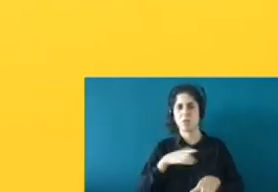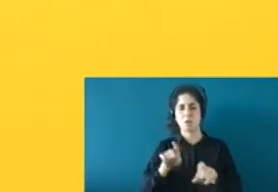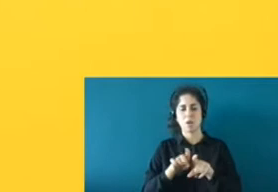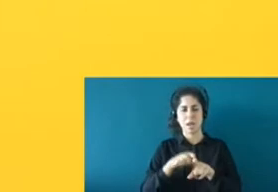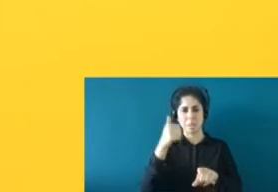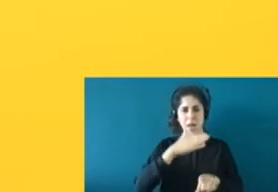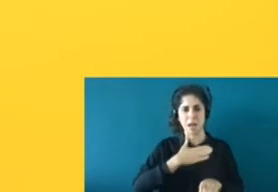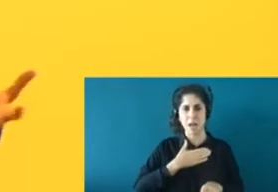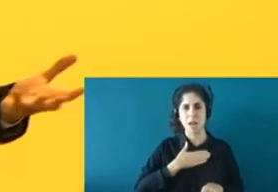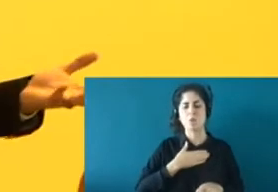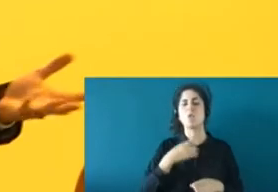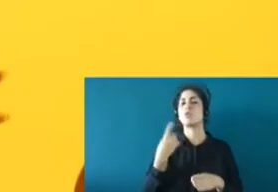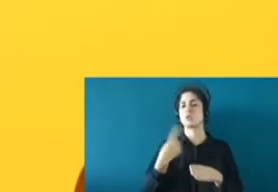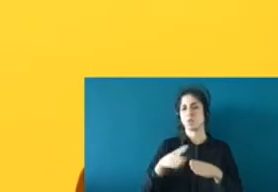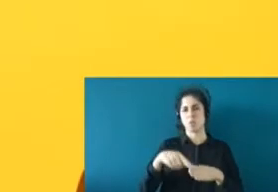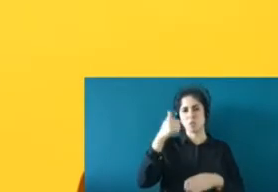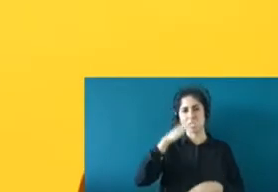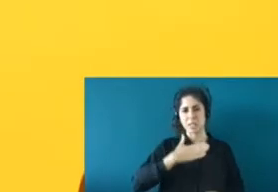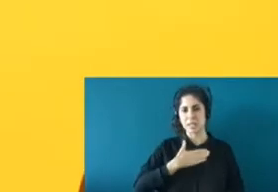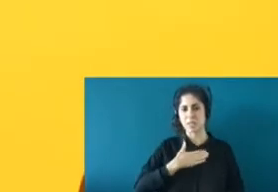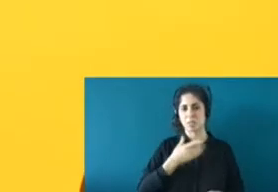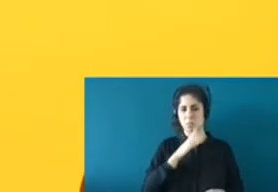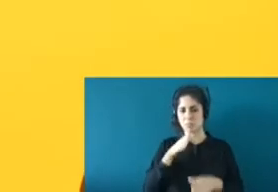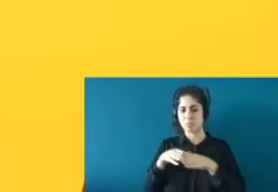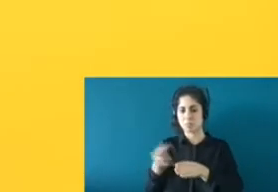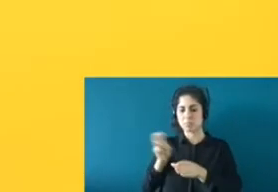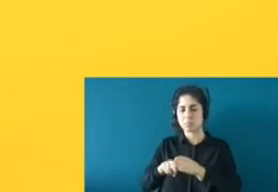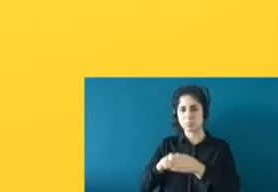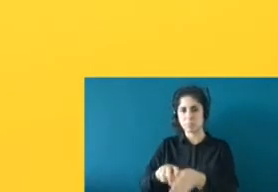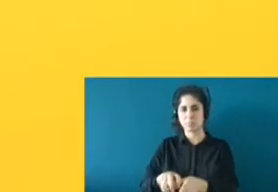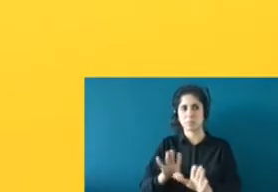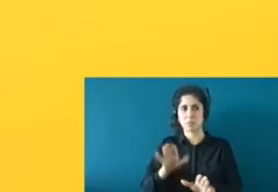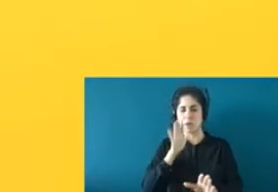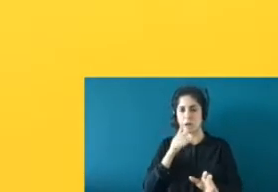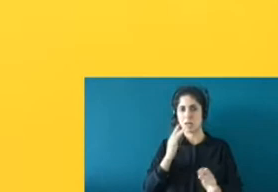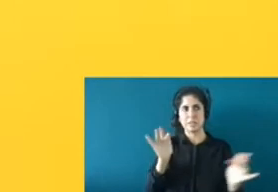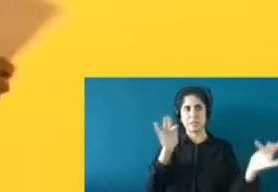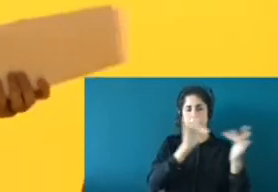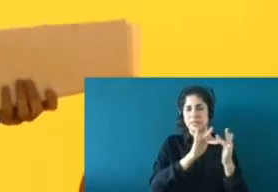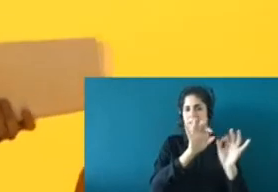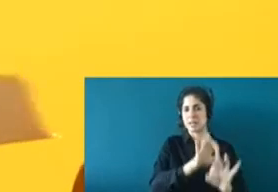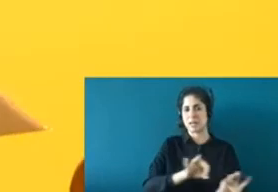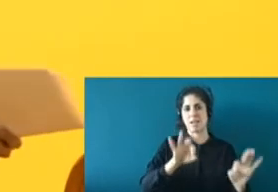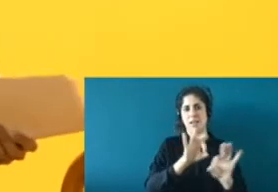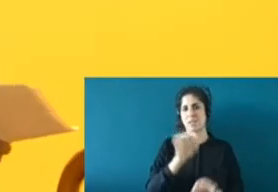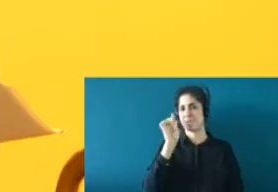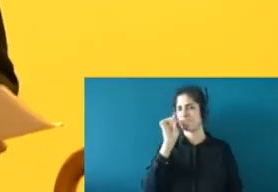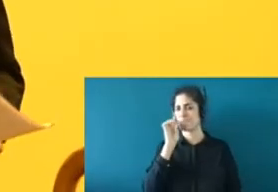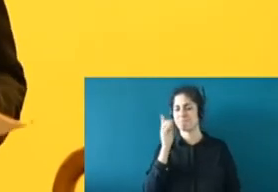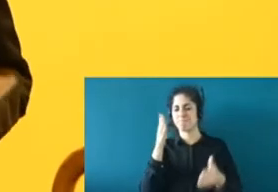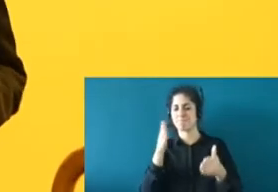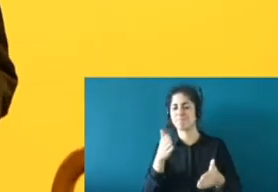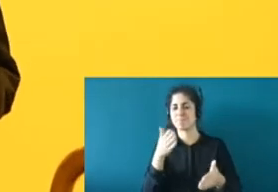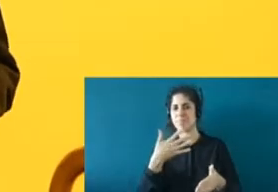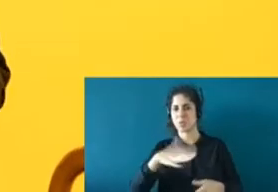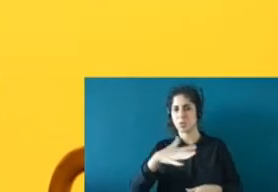patera y que no sabe nada de esta persona. Claro, yo ahí me empecé a plantear, oye, pero ¿y por